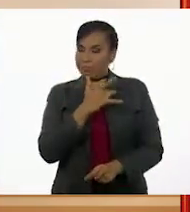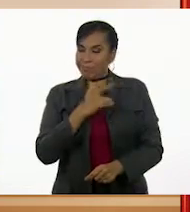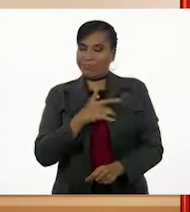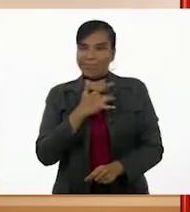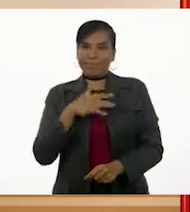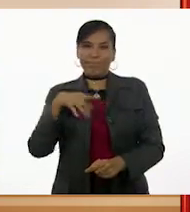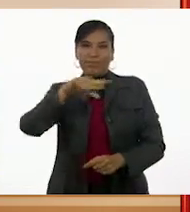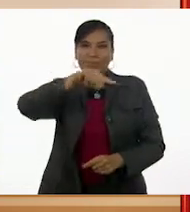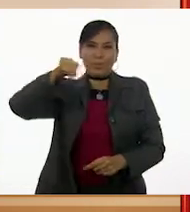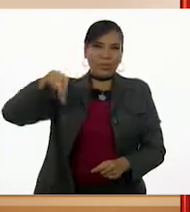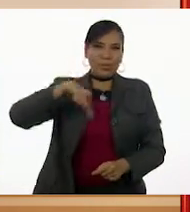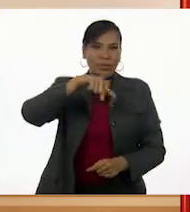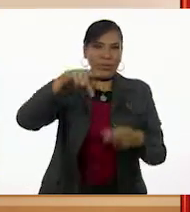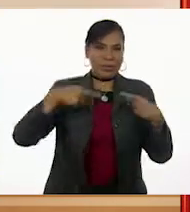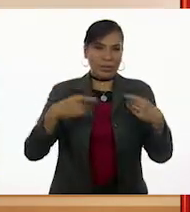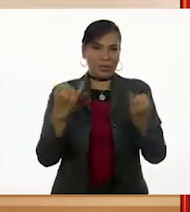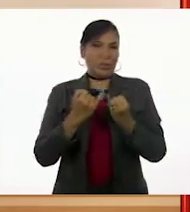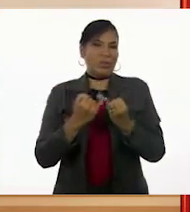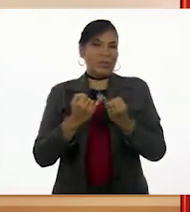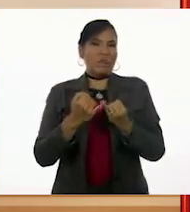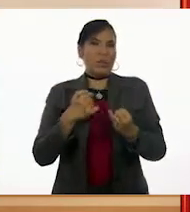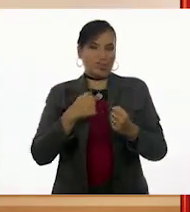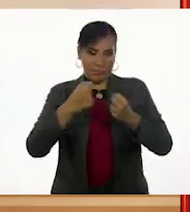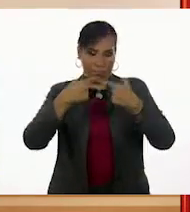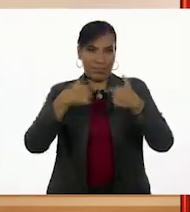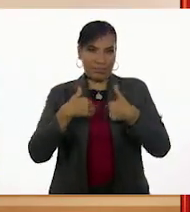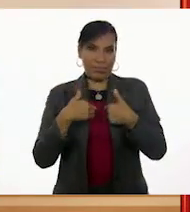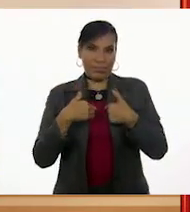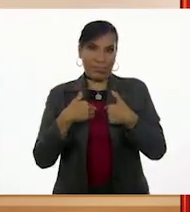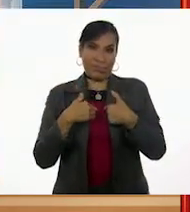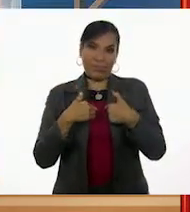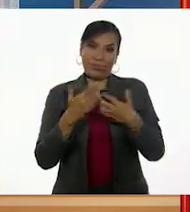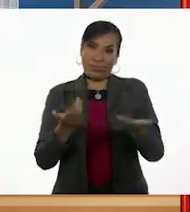percibo a los demás como si fuera yo mismo.